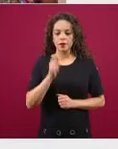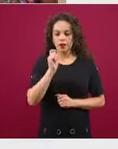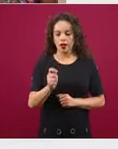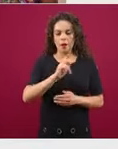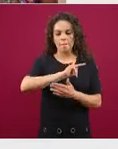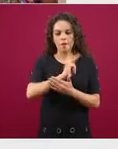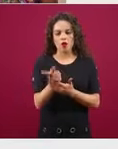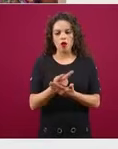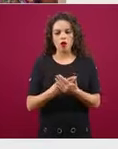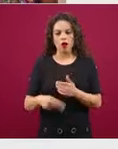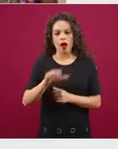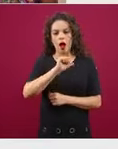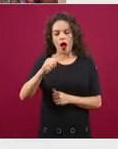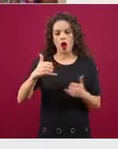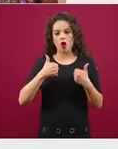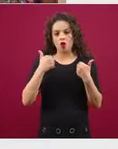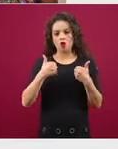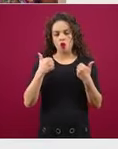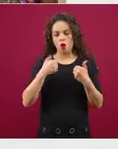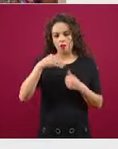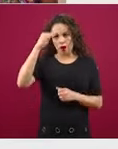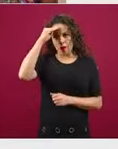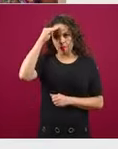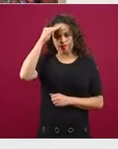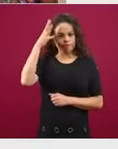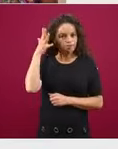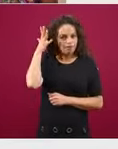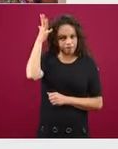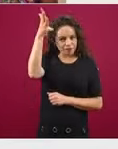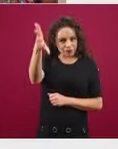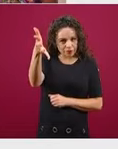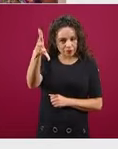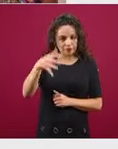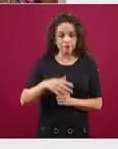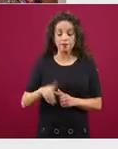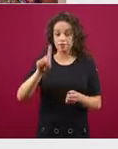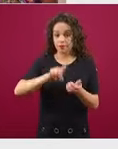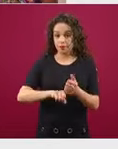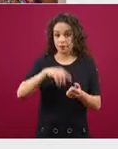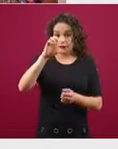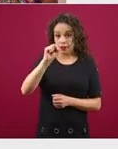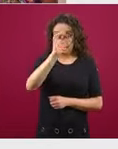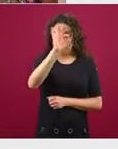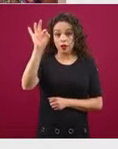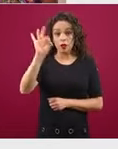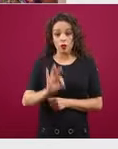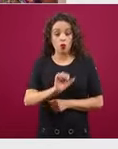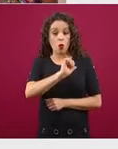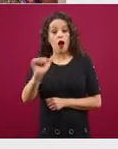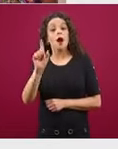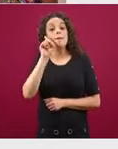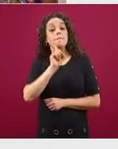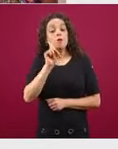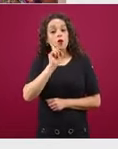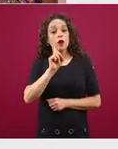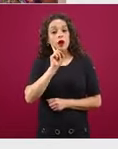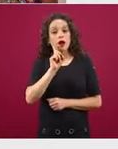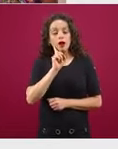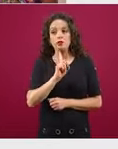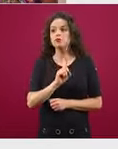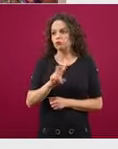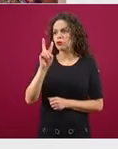de Jóvenes Construyendo el Futuro, 60 por ciento de mujeres nos muestra la